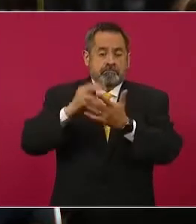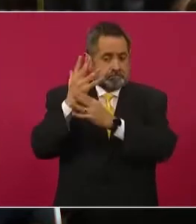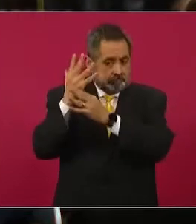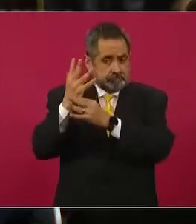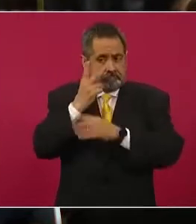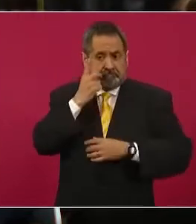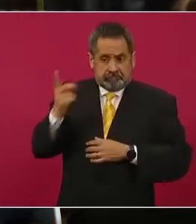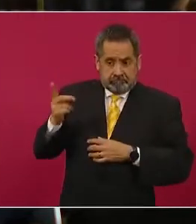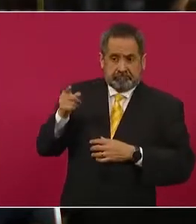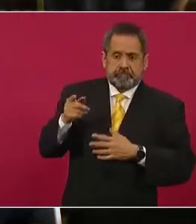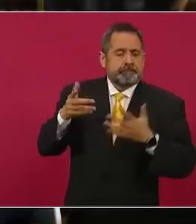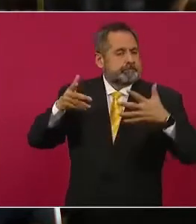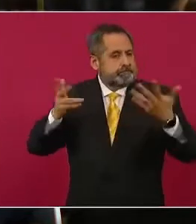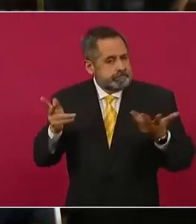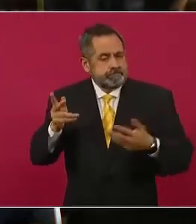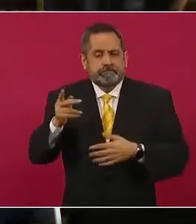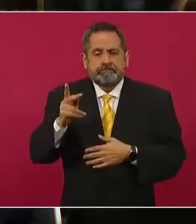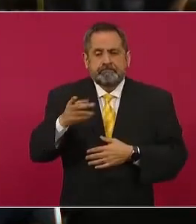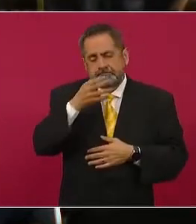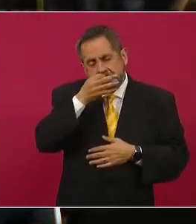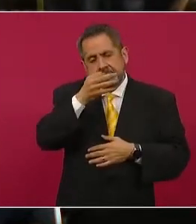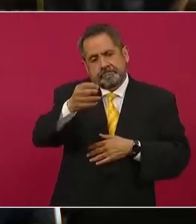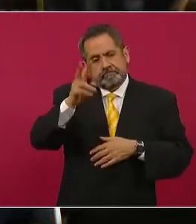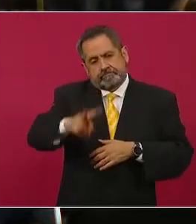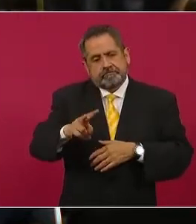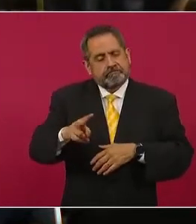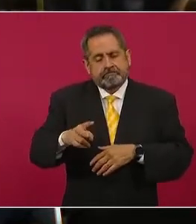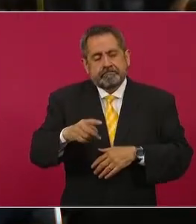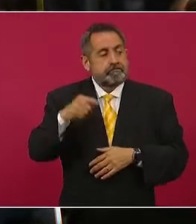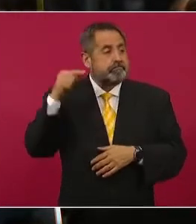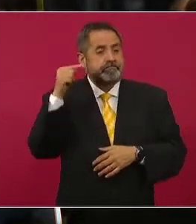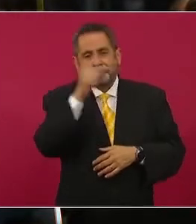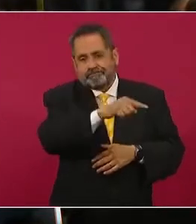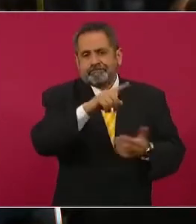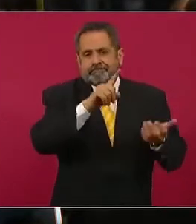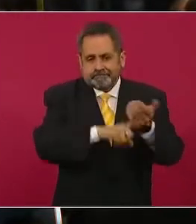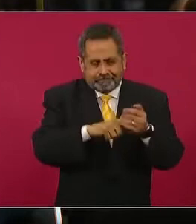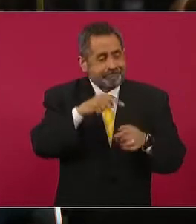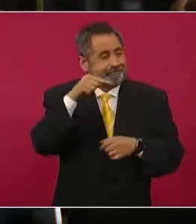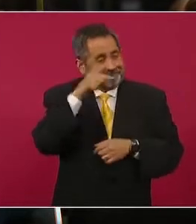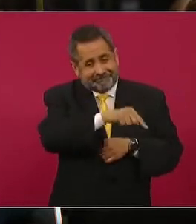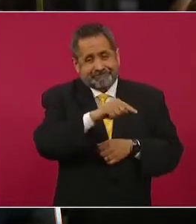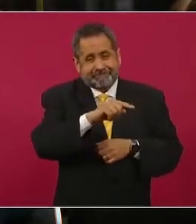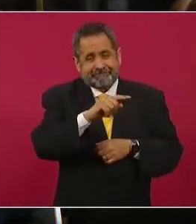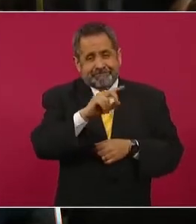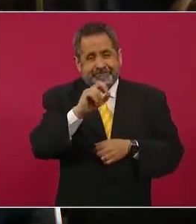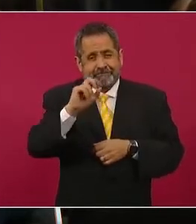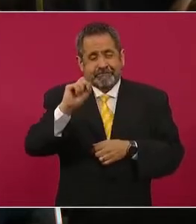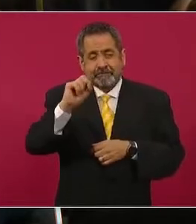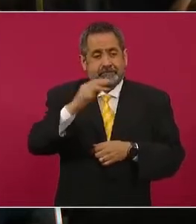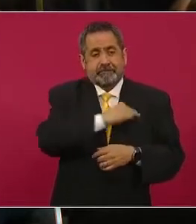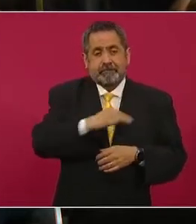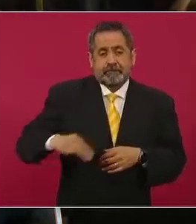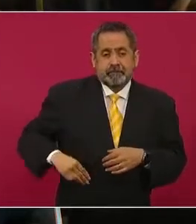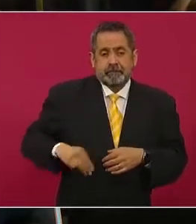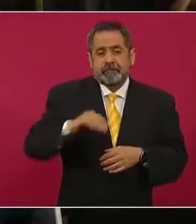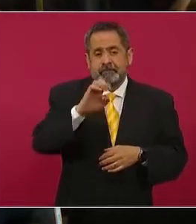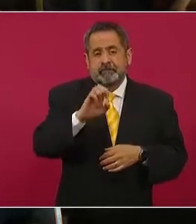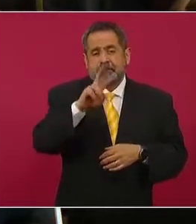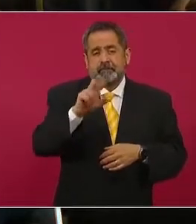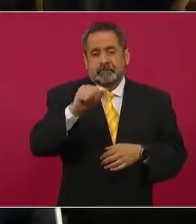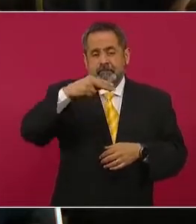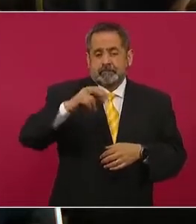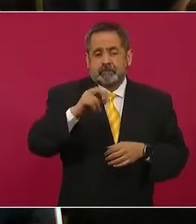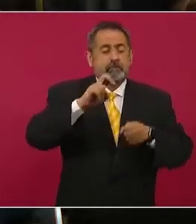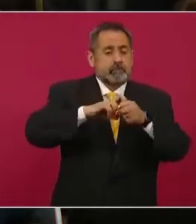sin embargo, tengo que decirle que se está haciendo una práctica de fracking en nuestro municipio de Ébano, en San